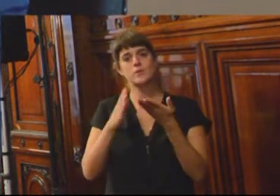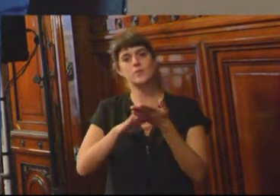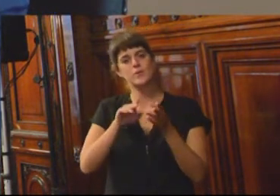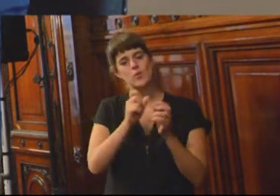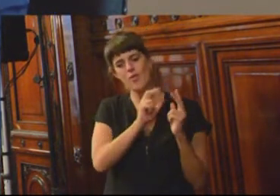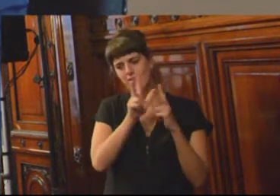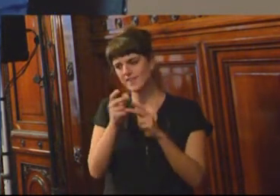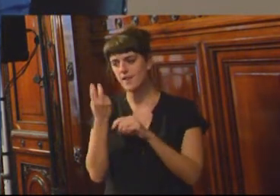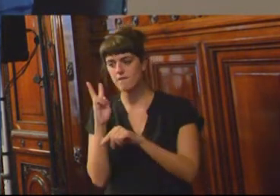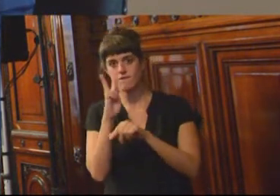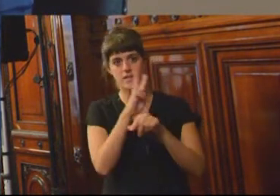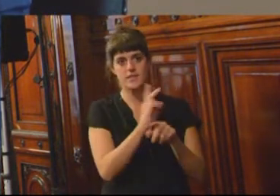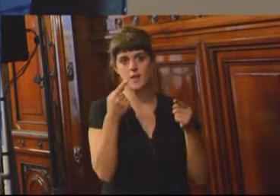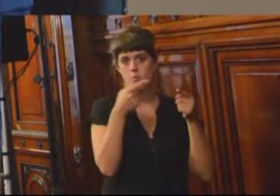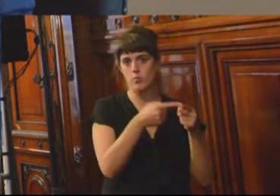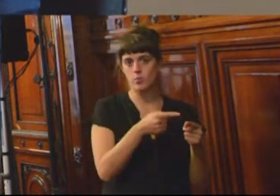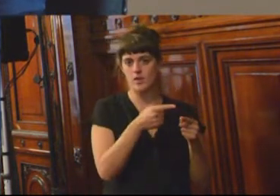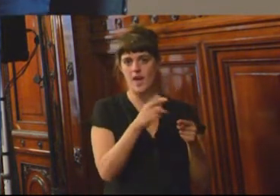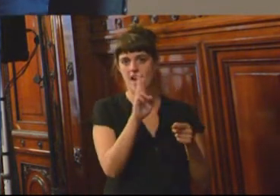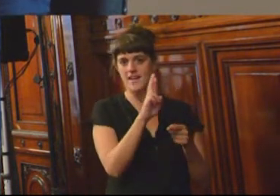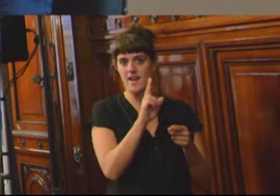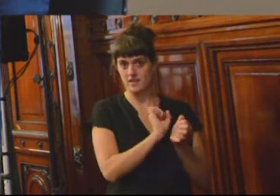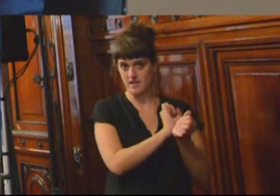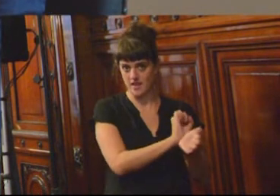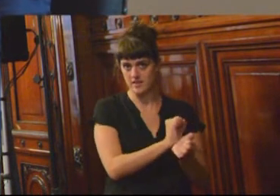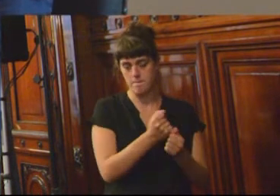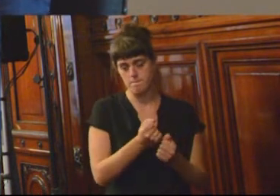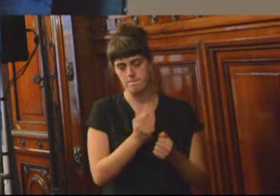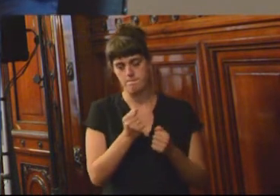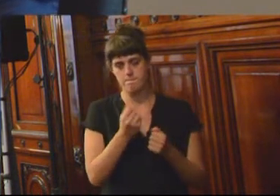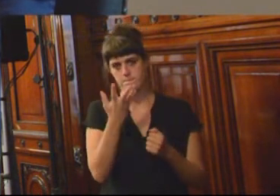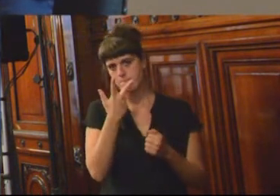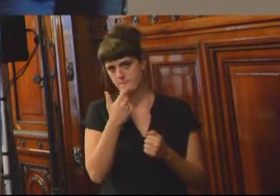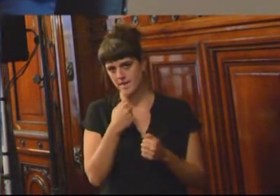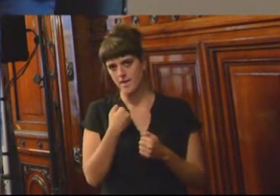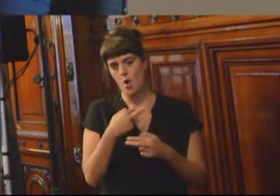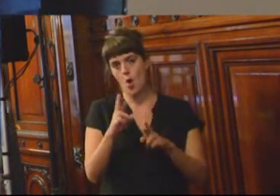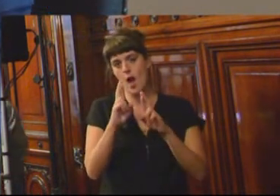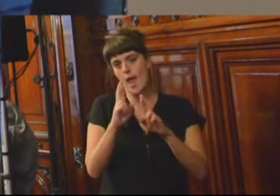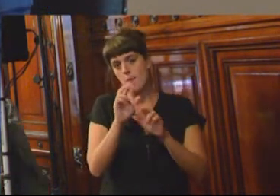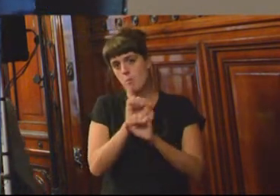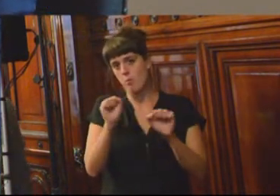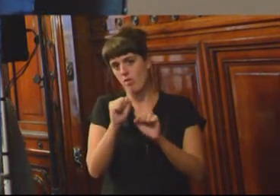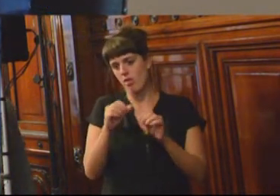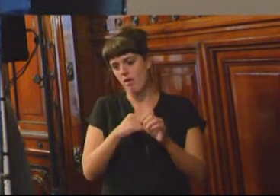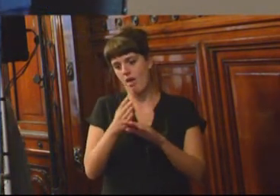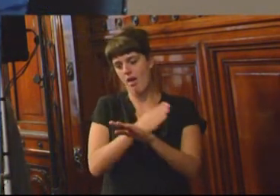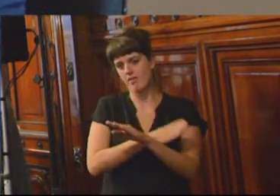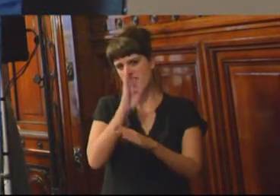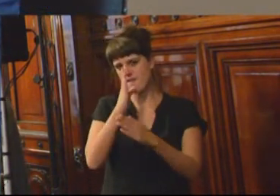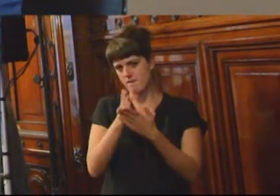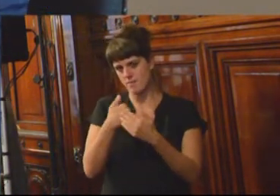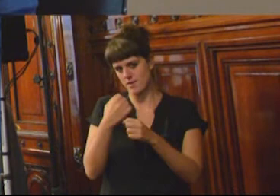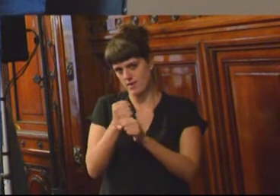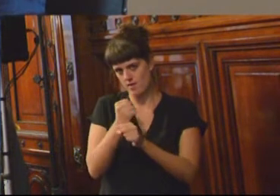a Punta Riel es encantado, ojalá que pueda, hasta el fin de mi mandato, sino que la próxima persona